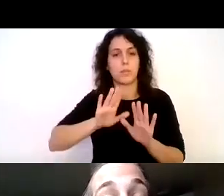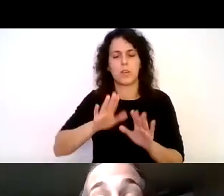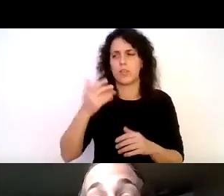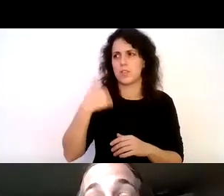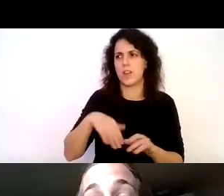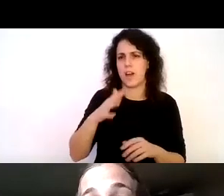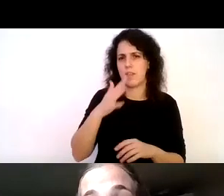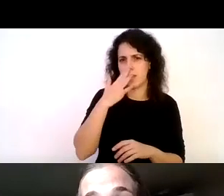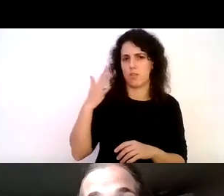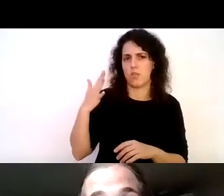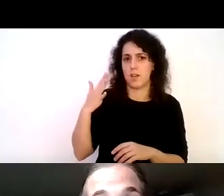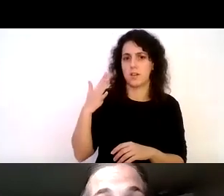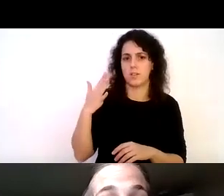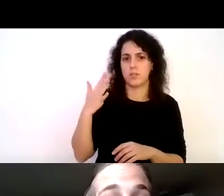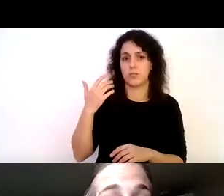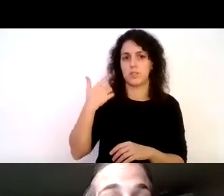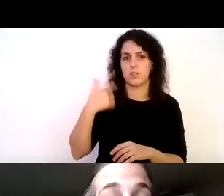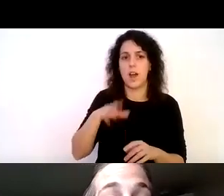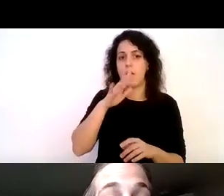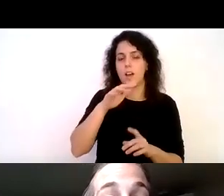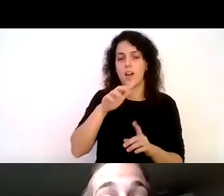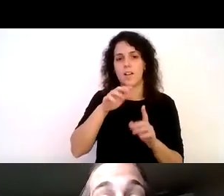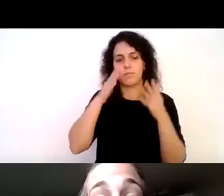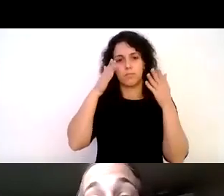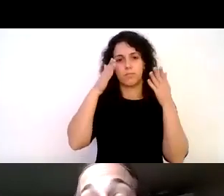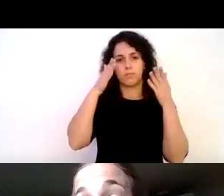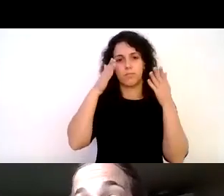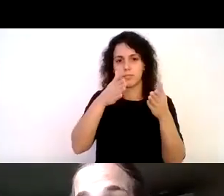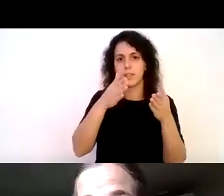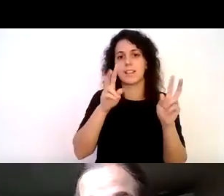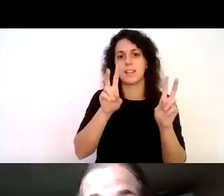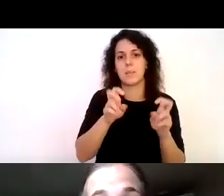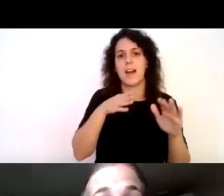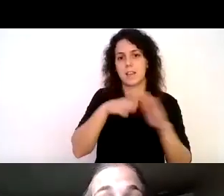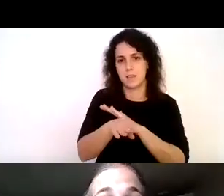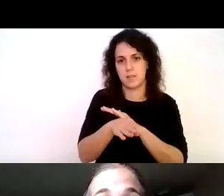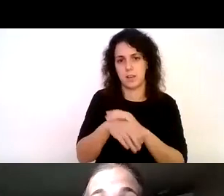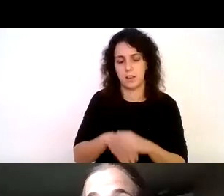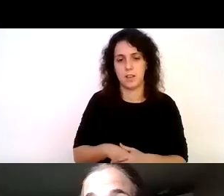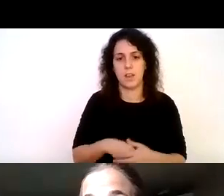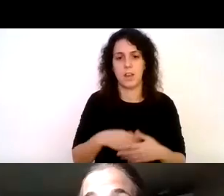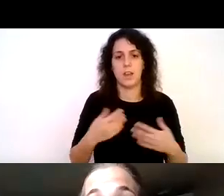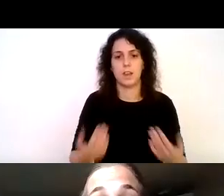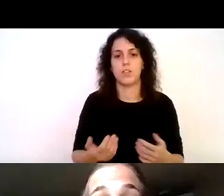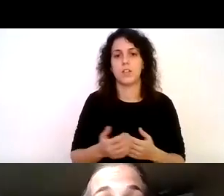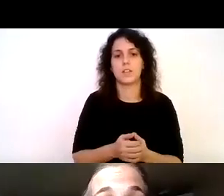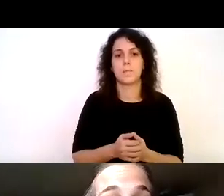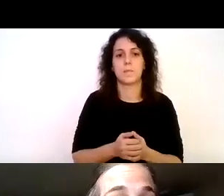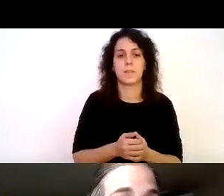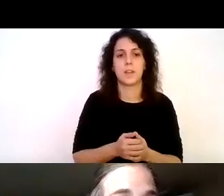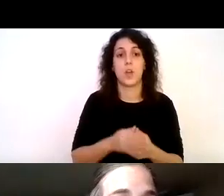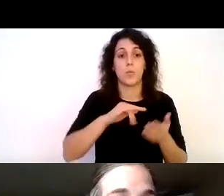unos 5 años nos hemos ido enfocando en todo lo que es la accesibilidad entonces frente a distintos